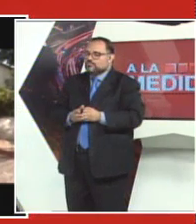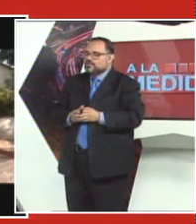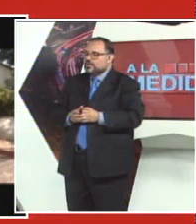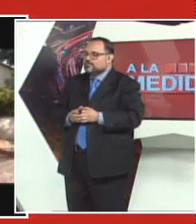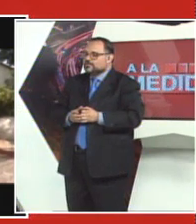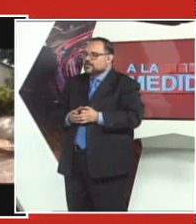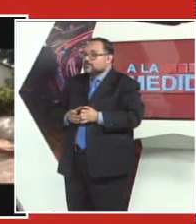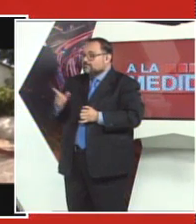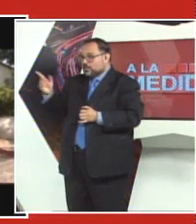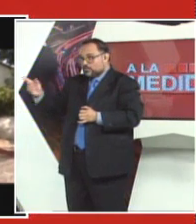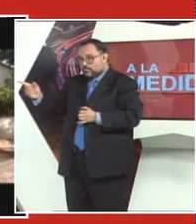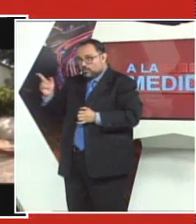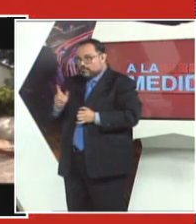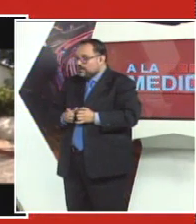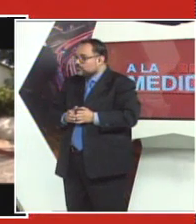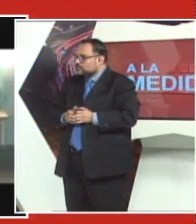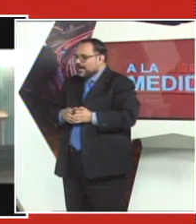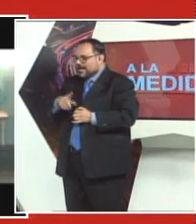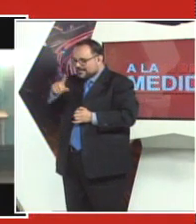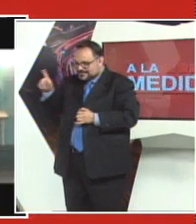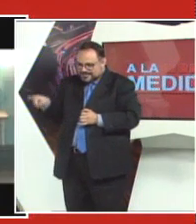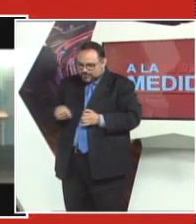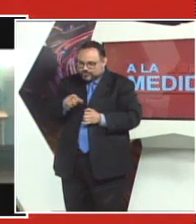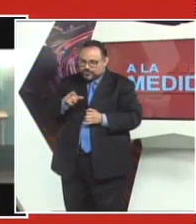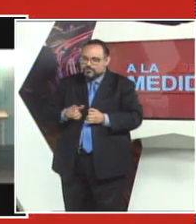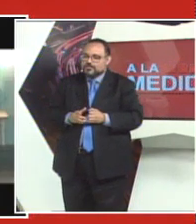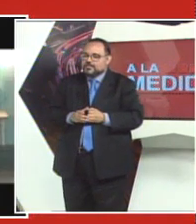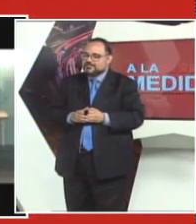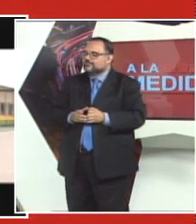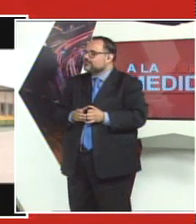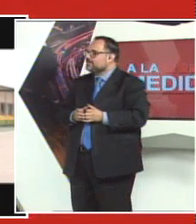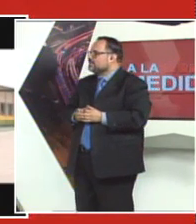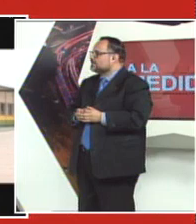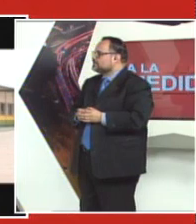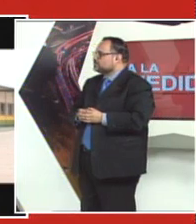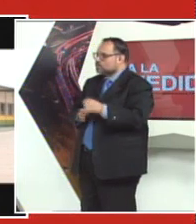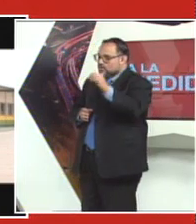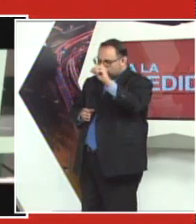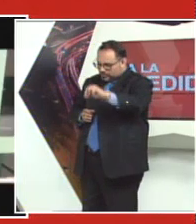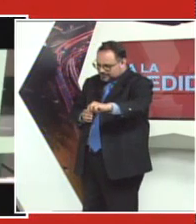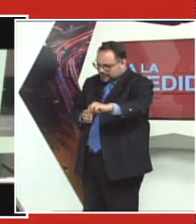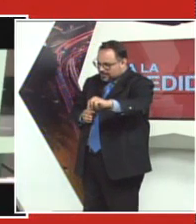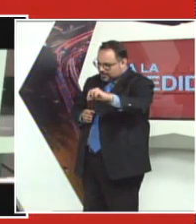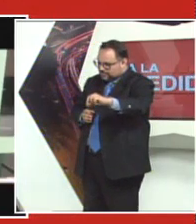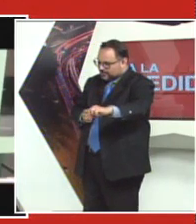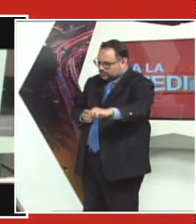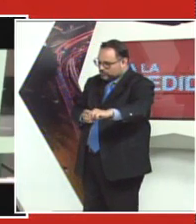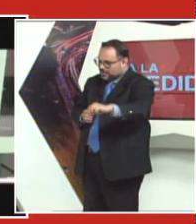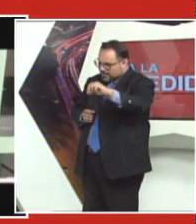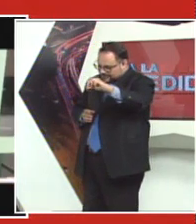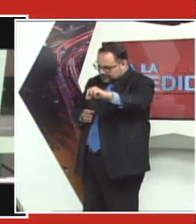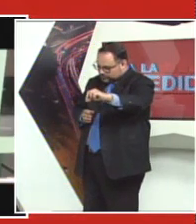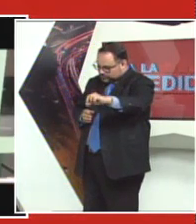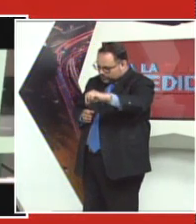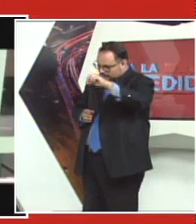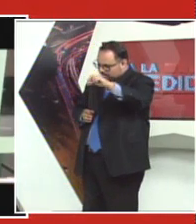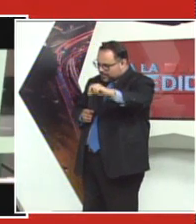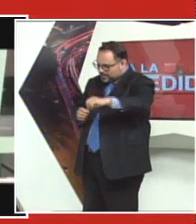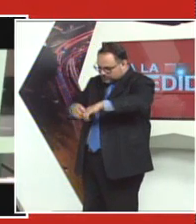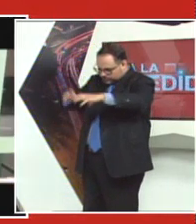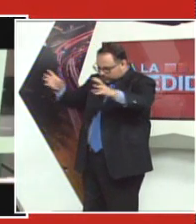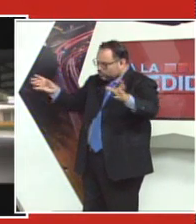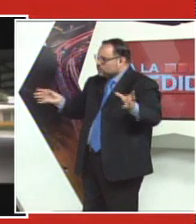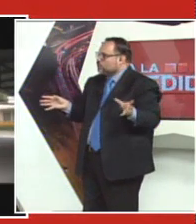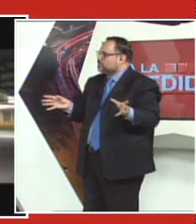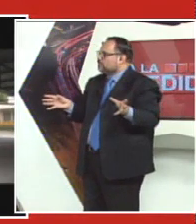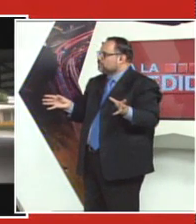las puedes combinar ambas. Pero volvemos al círculo sin fin del inicio. No está la persona, la institución, el